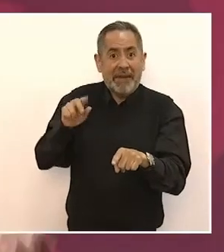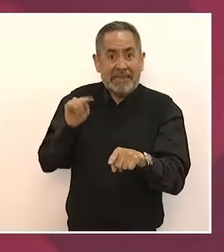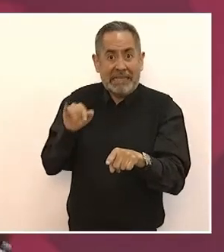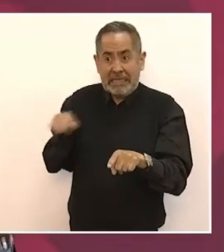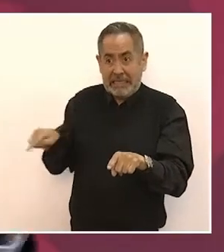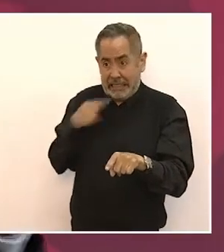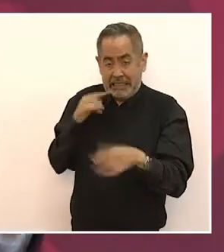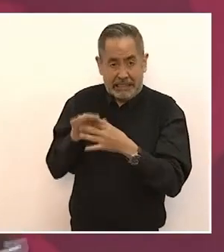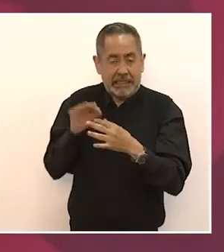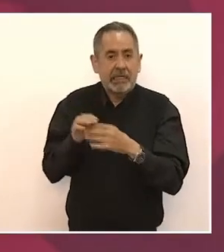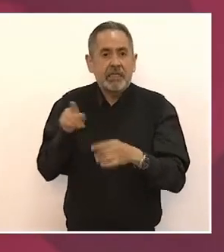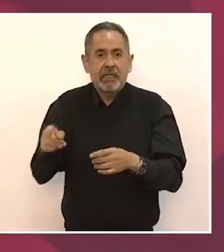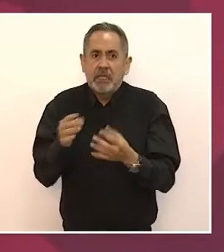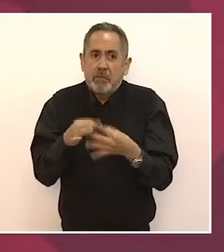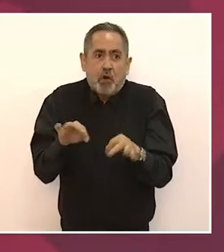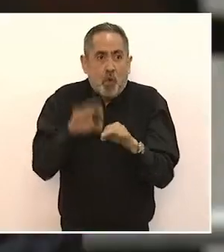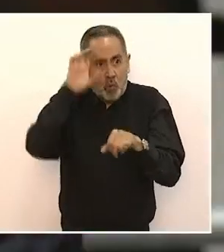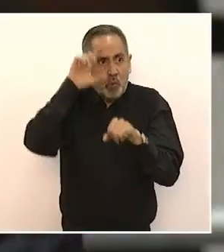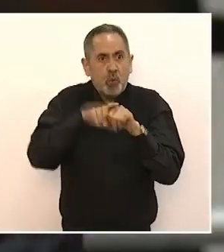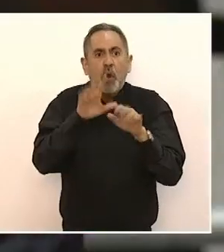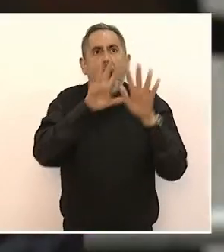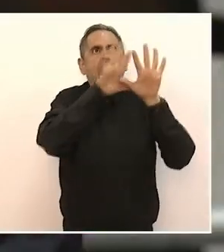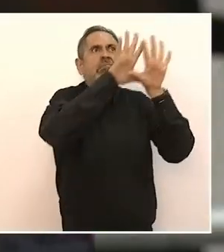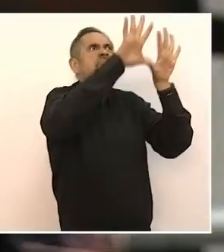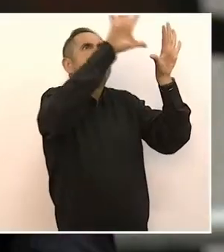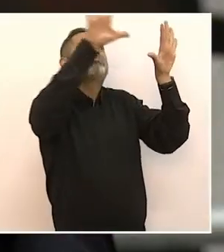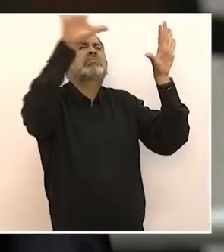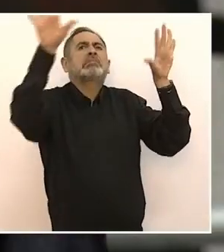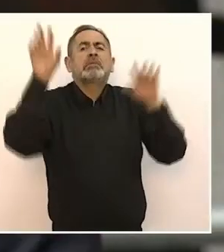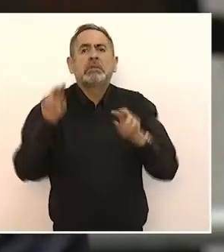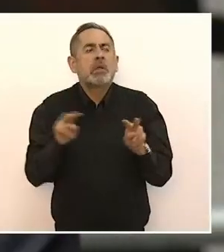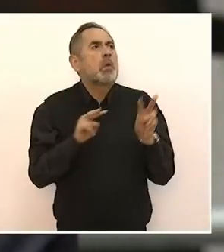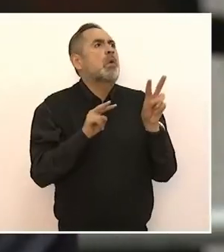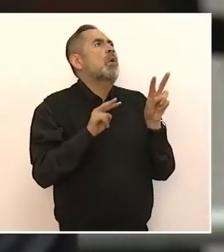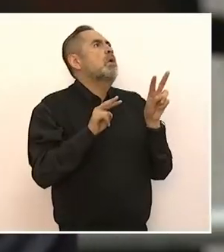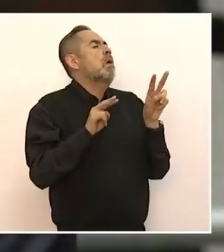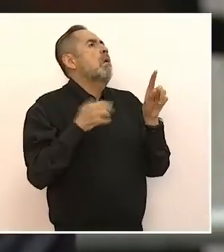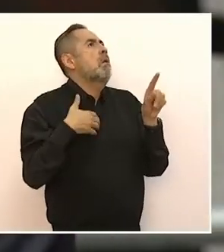tiene la pintura mural, que es para todos.